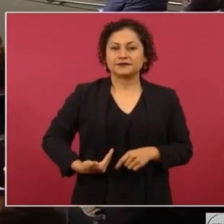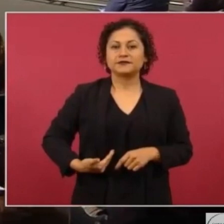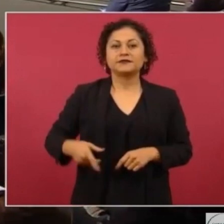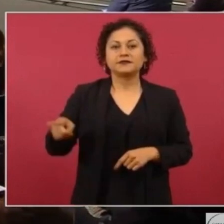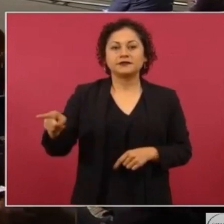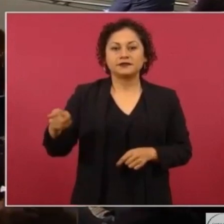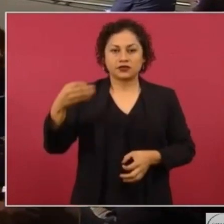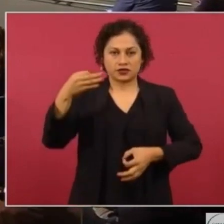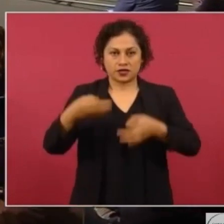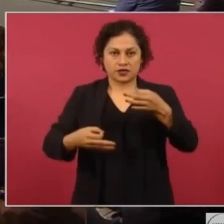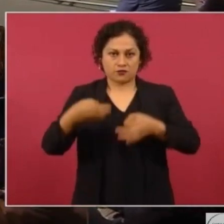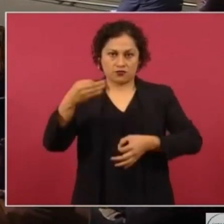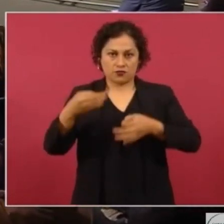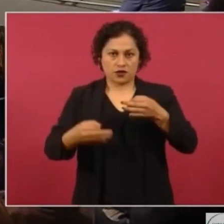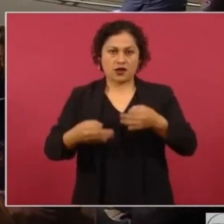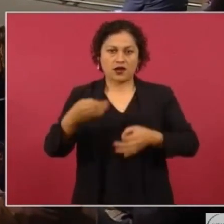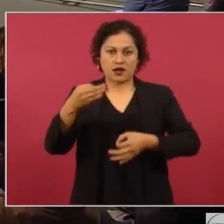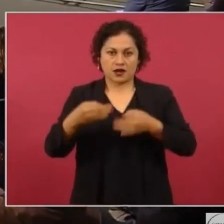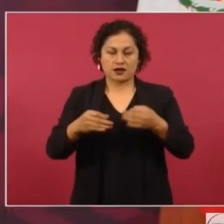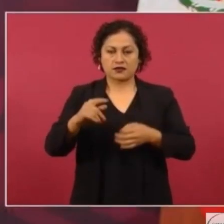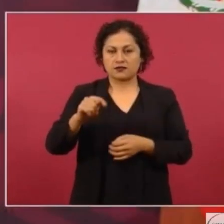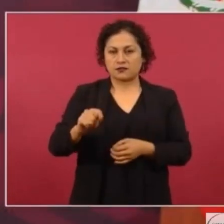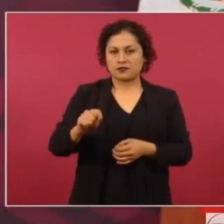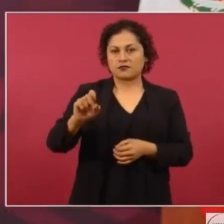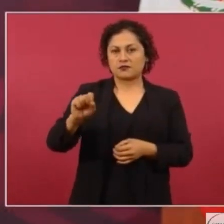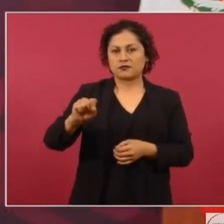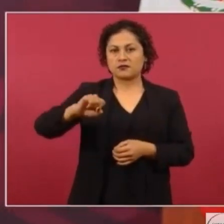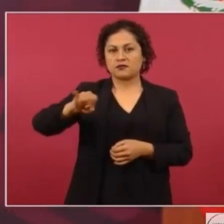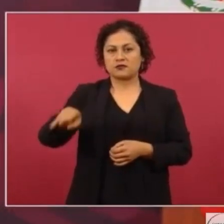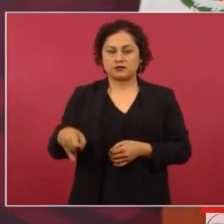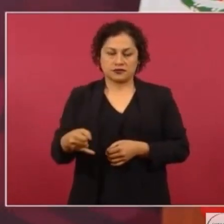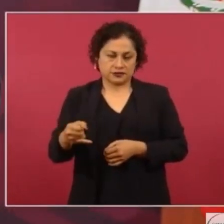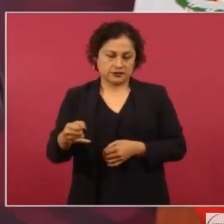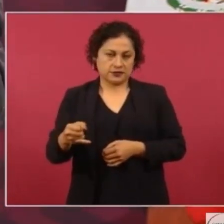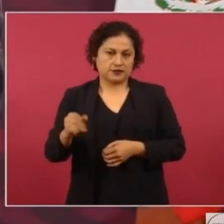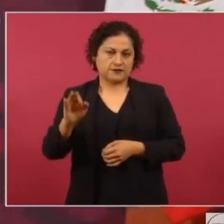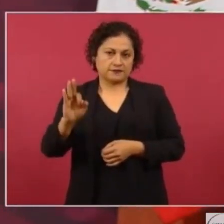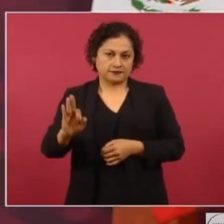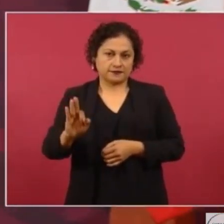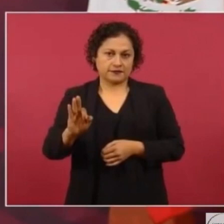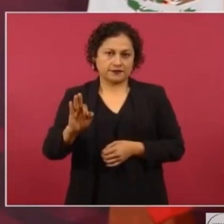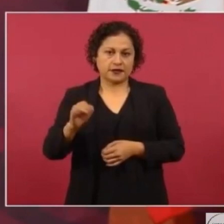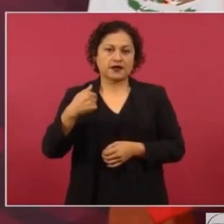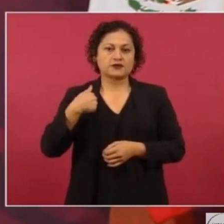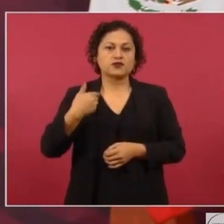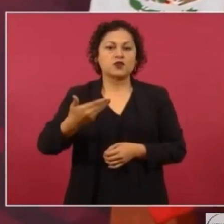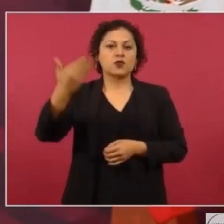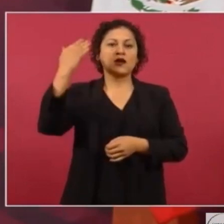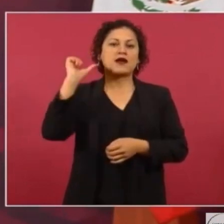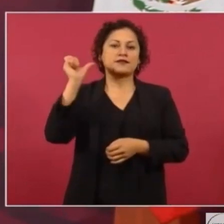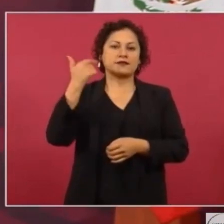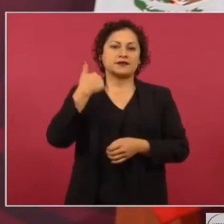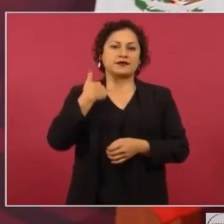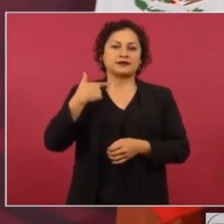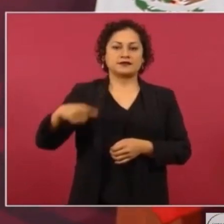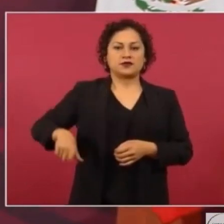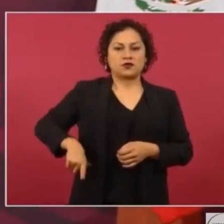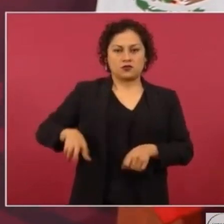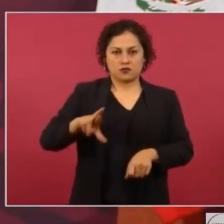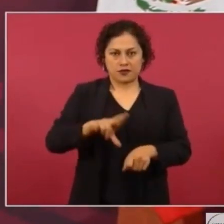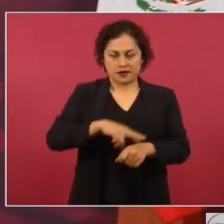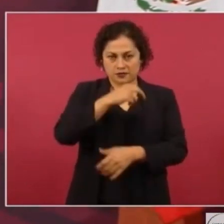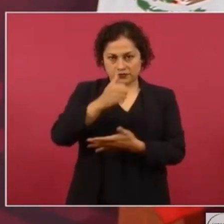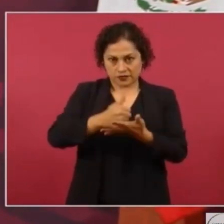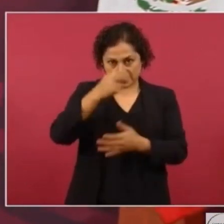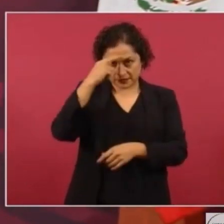Tribunal Superior de Justicia del Distrito Federal cuando yo fui jefe de gobierno. Eso sí, desde el 2000.